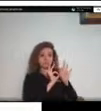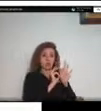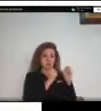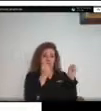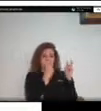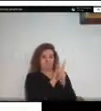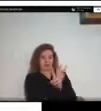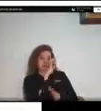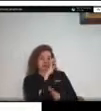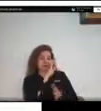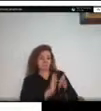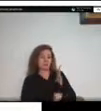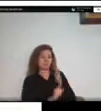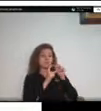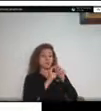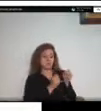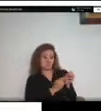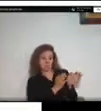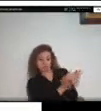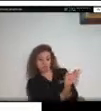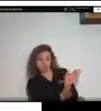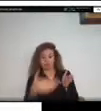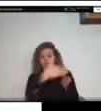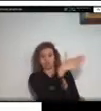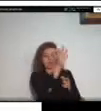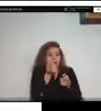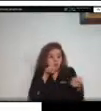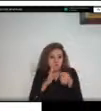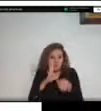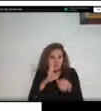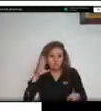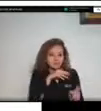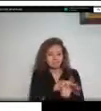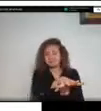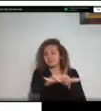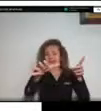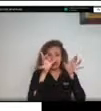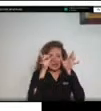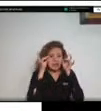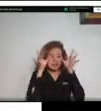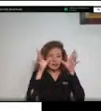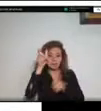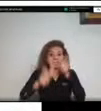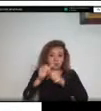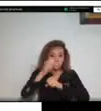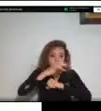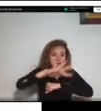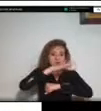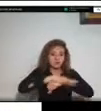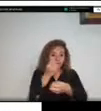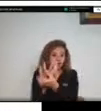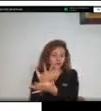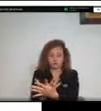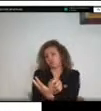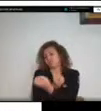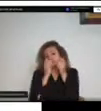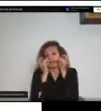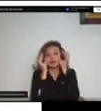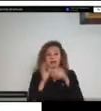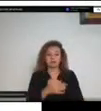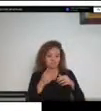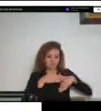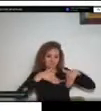al ambiente pueden afectar a las personas el ambiente y la infraestructura entonces aquí podemos ver uno de esos ejemplos donde se generan